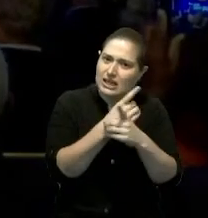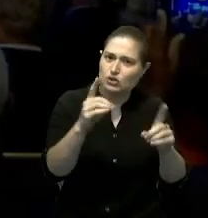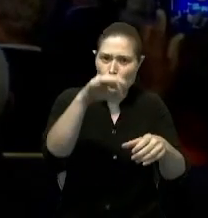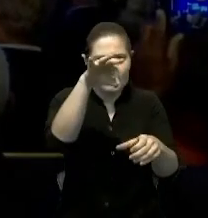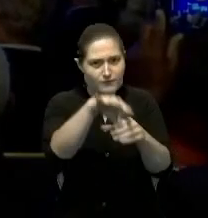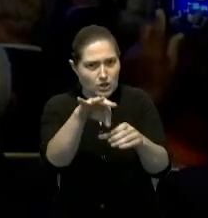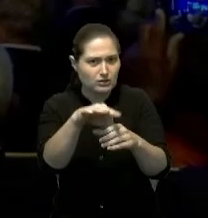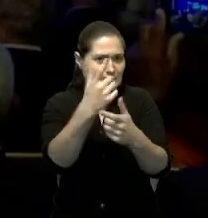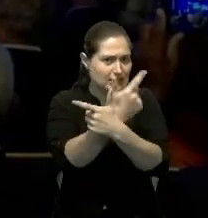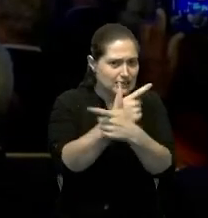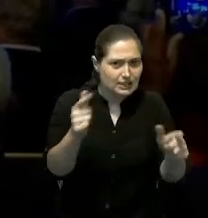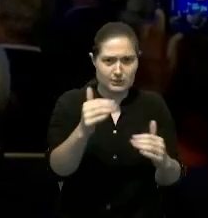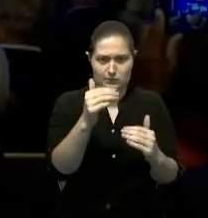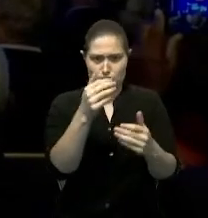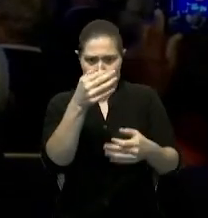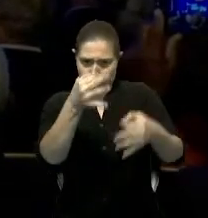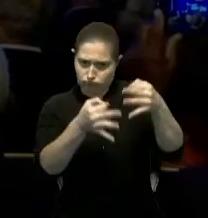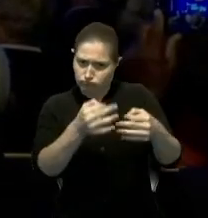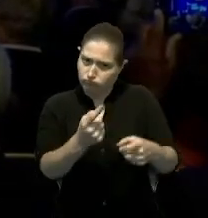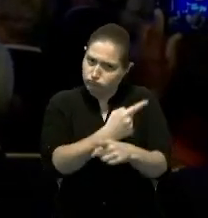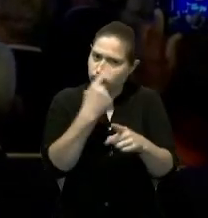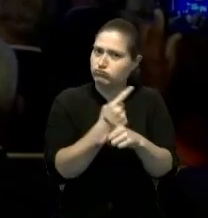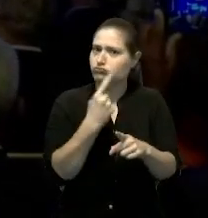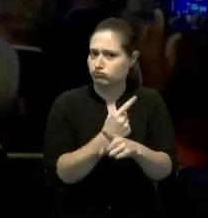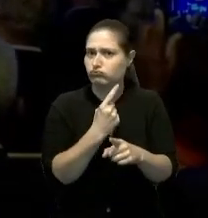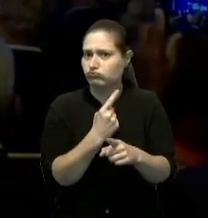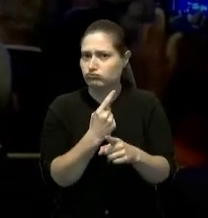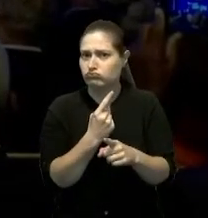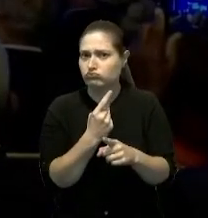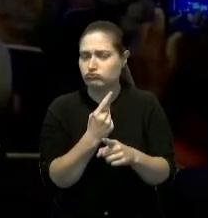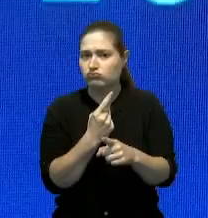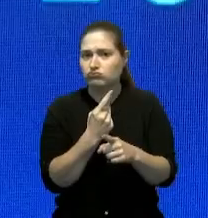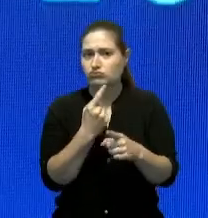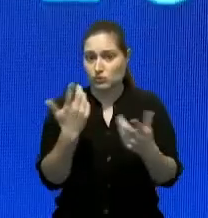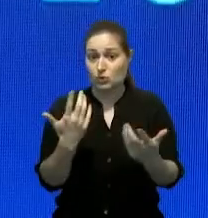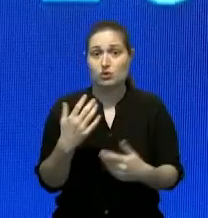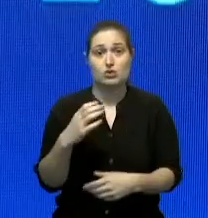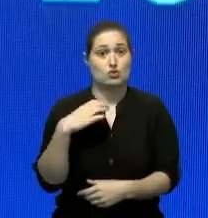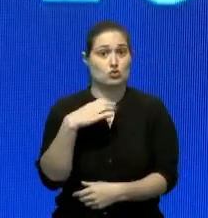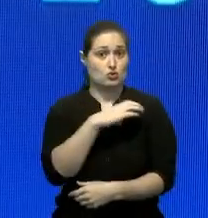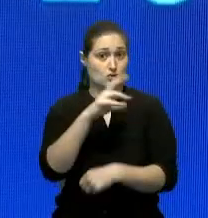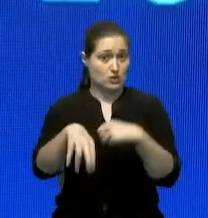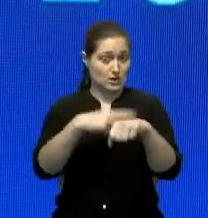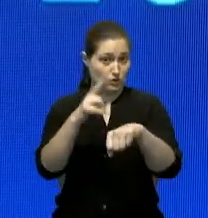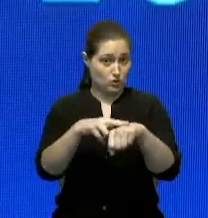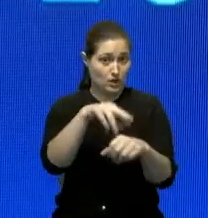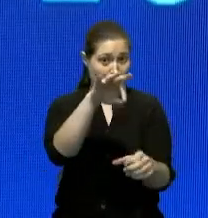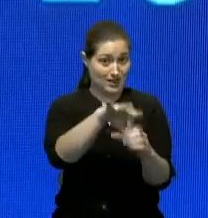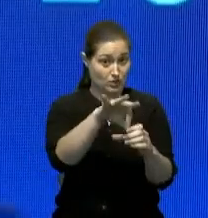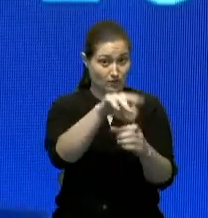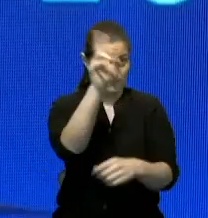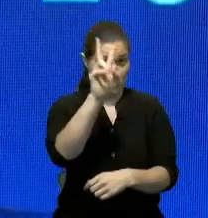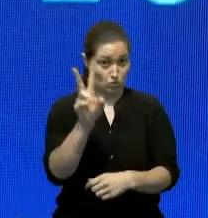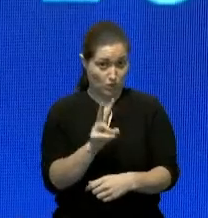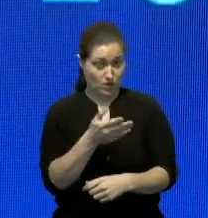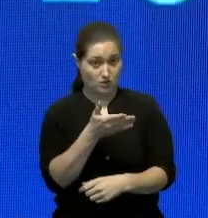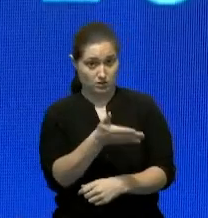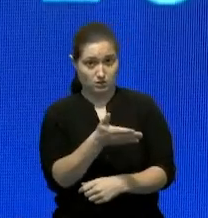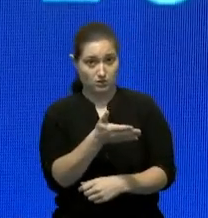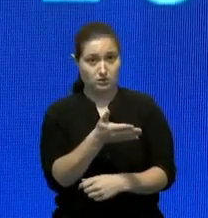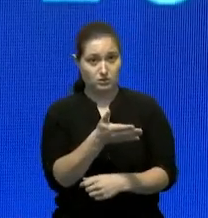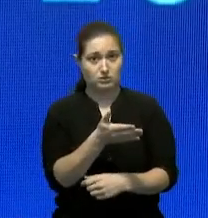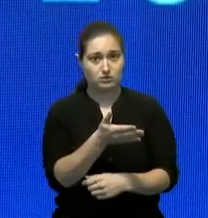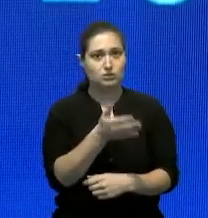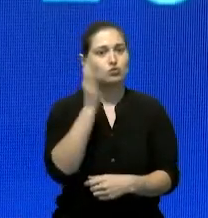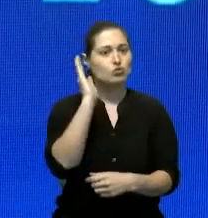exigiendo que el Consejo Nacional de Elecciones de Venezuela pues entregue las